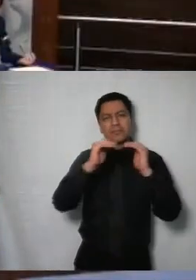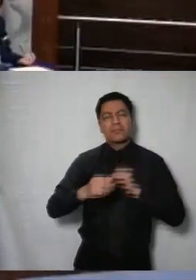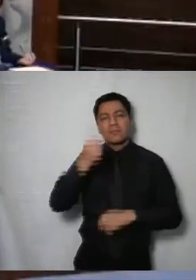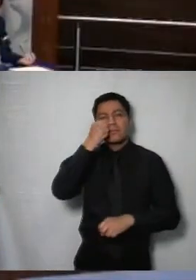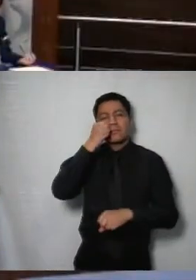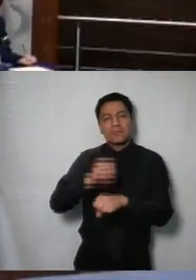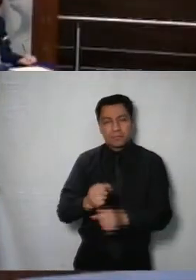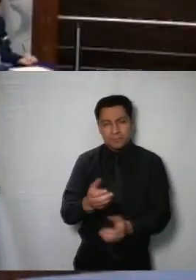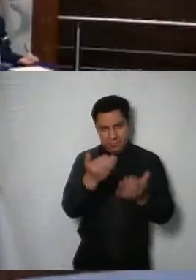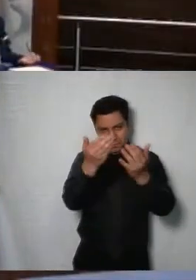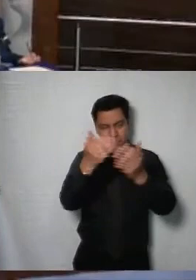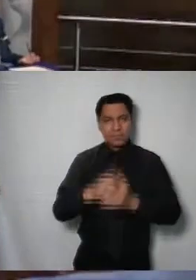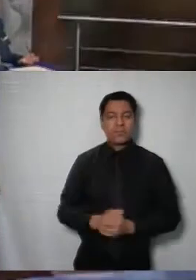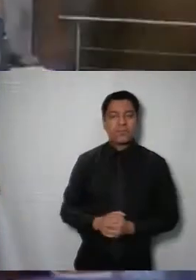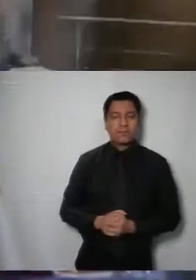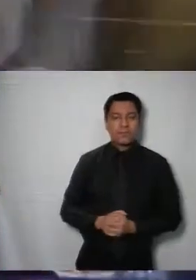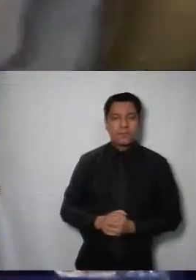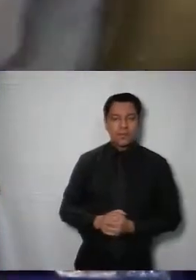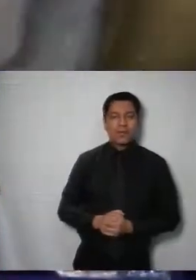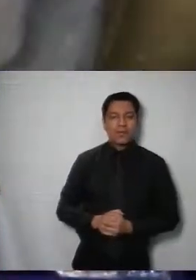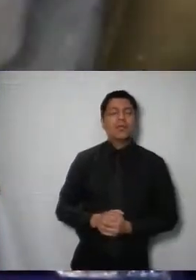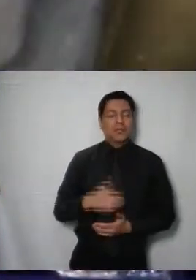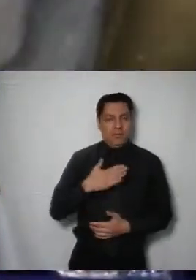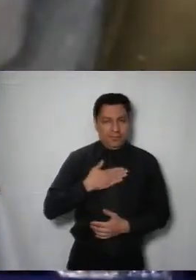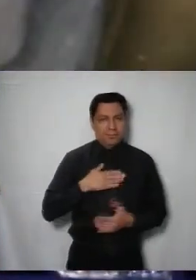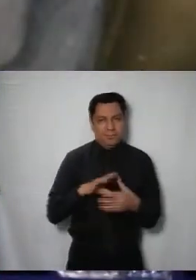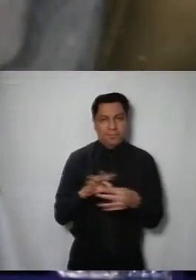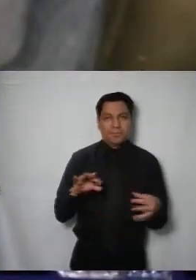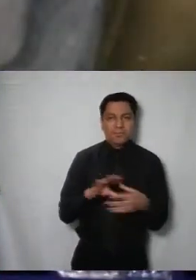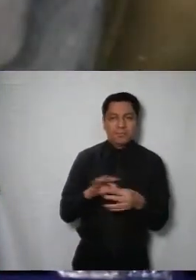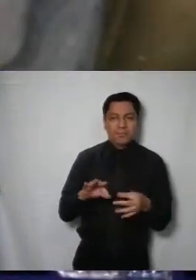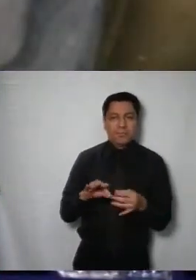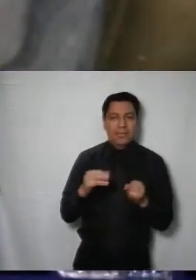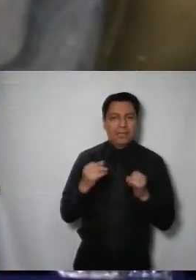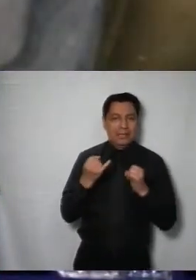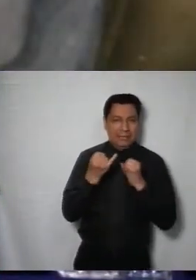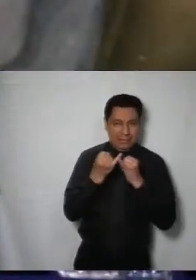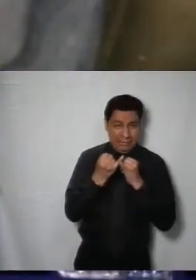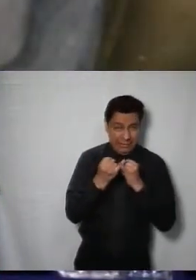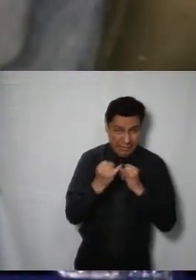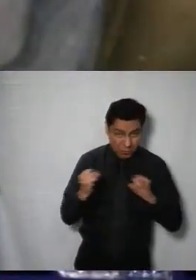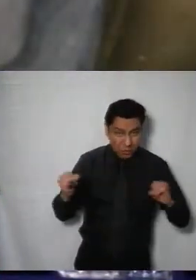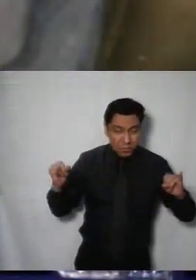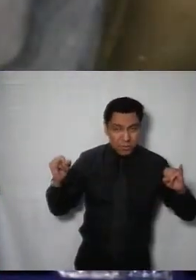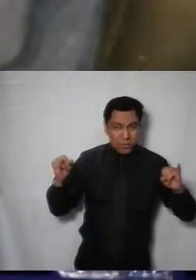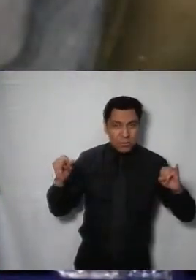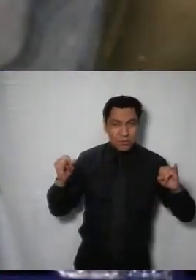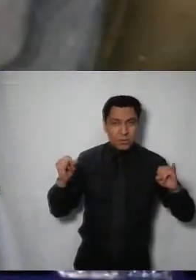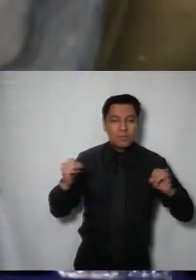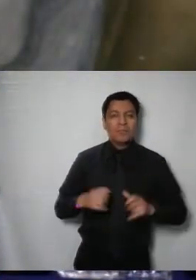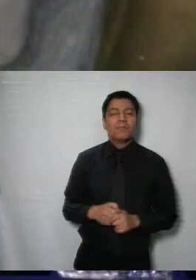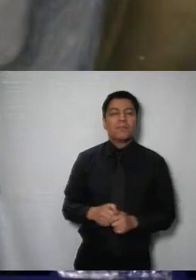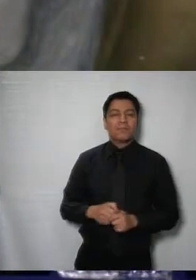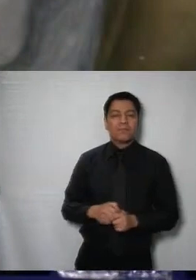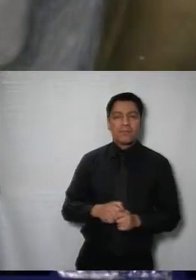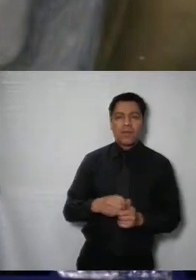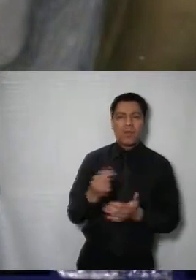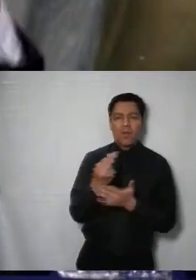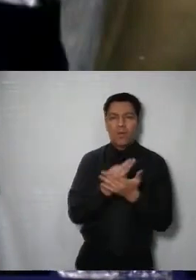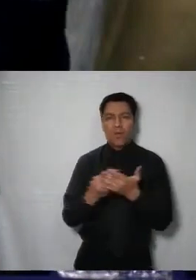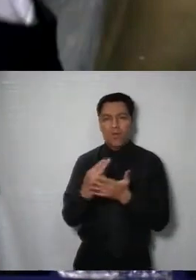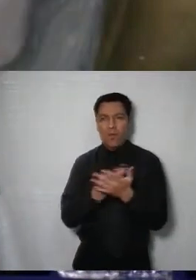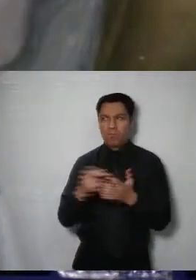solamente tenemos intervención le agradezco mucho y como lo decíamos en la inauguración David Alfaro Siqueiros